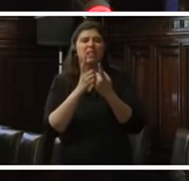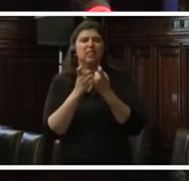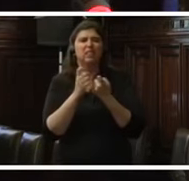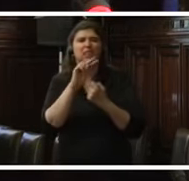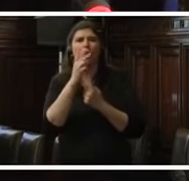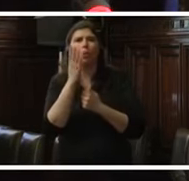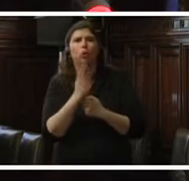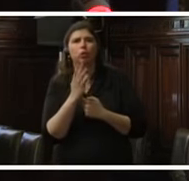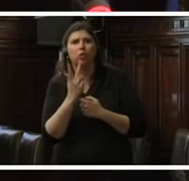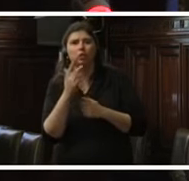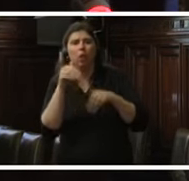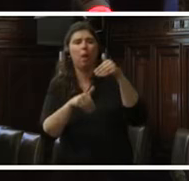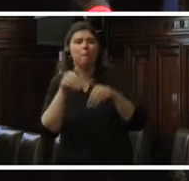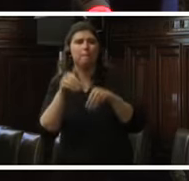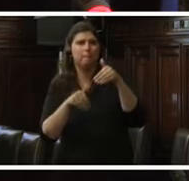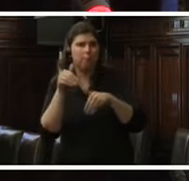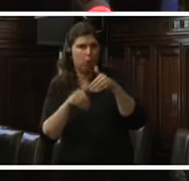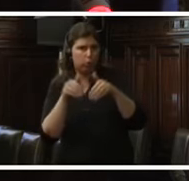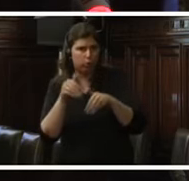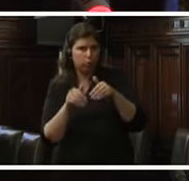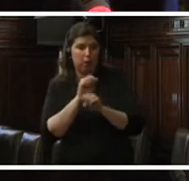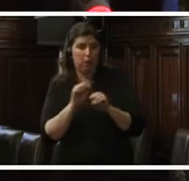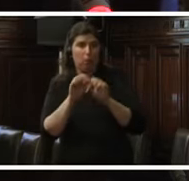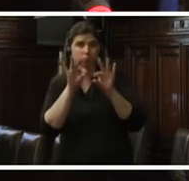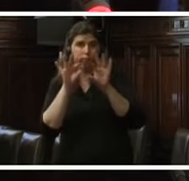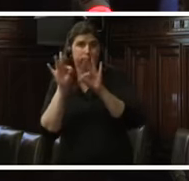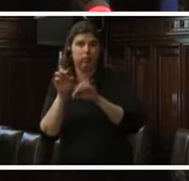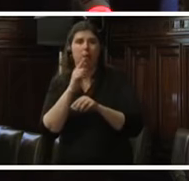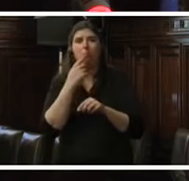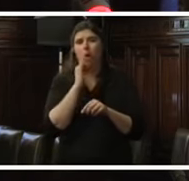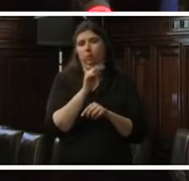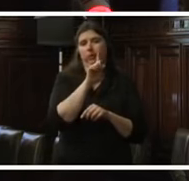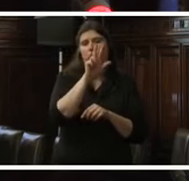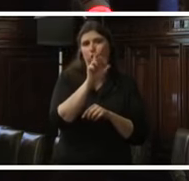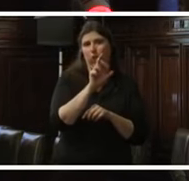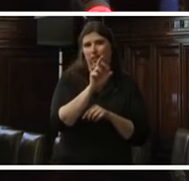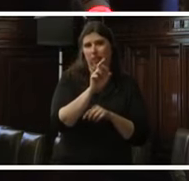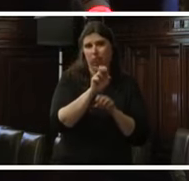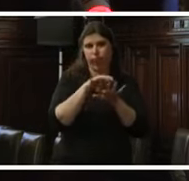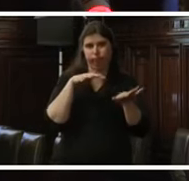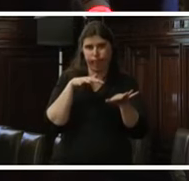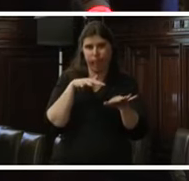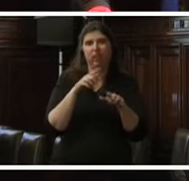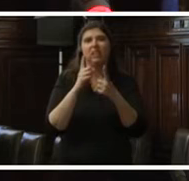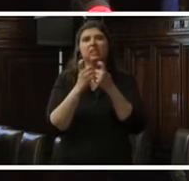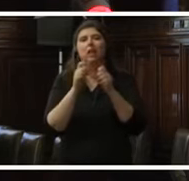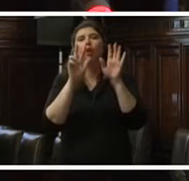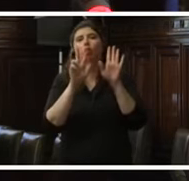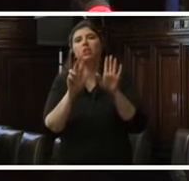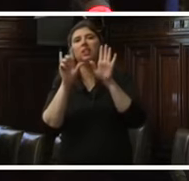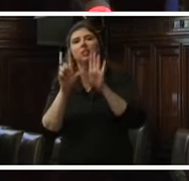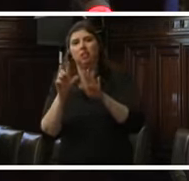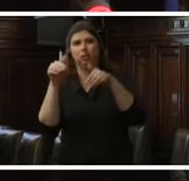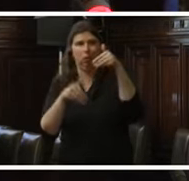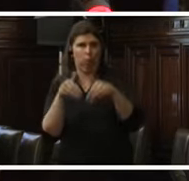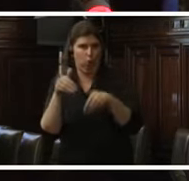partes de votos para su elección. Si son 130 congresistas, se necesitan 87 votos para